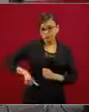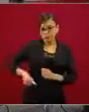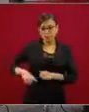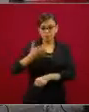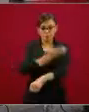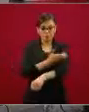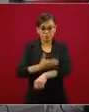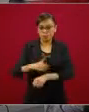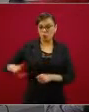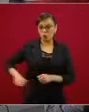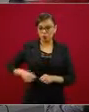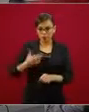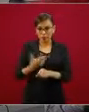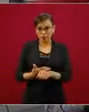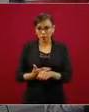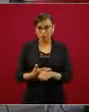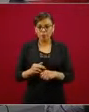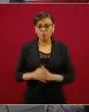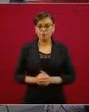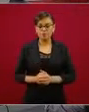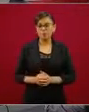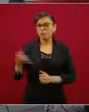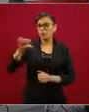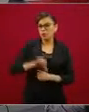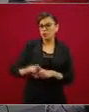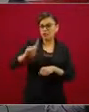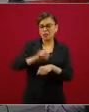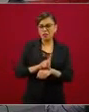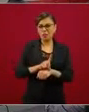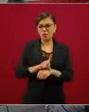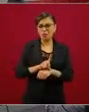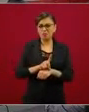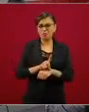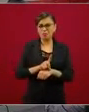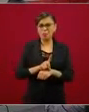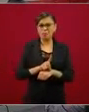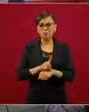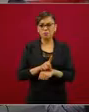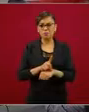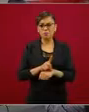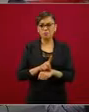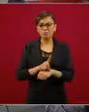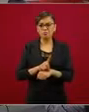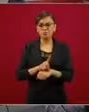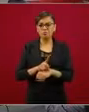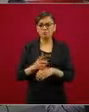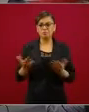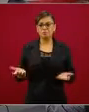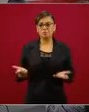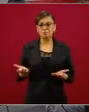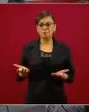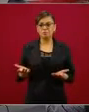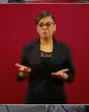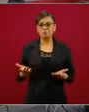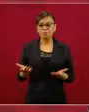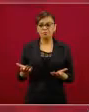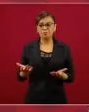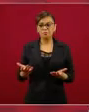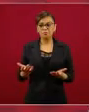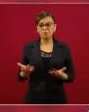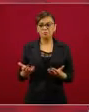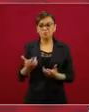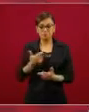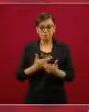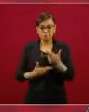Pues el día de hoy regresamos a esta nueva